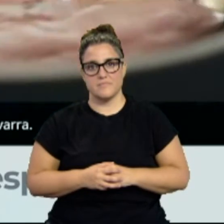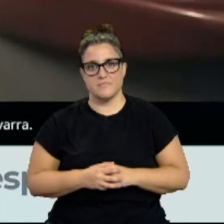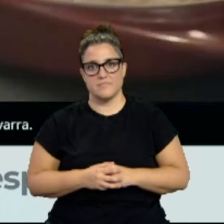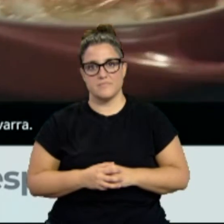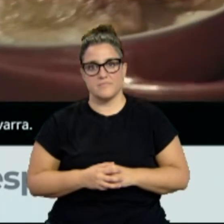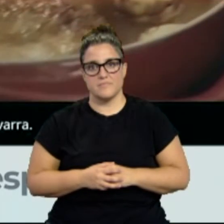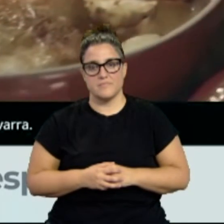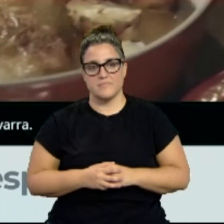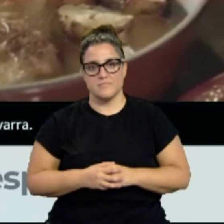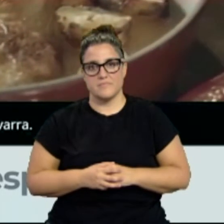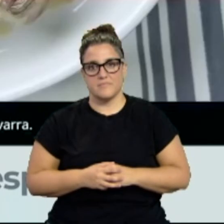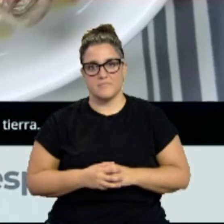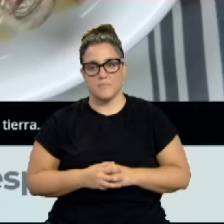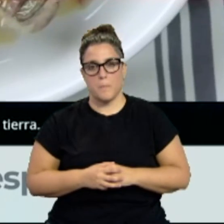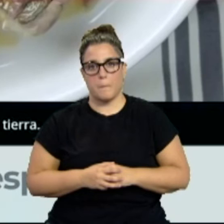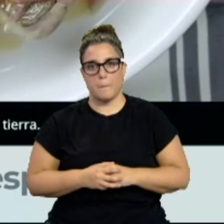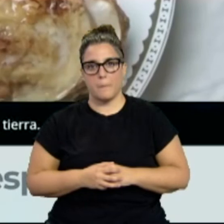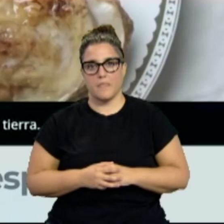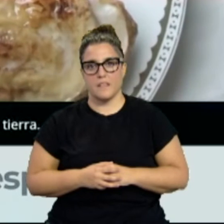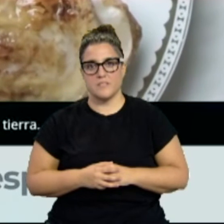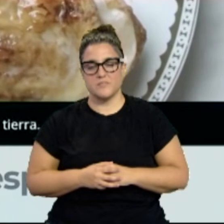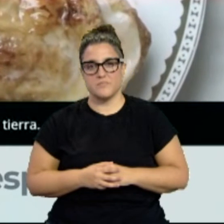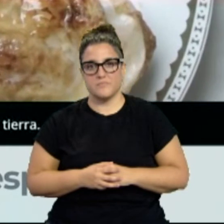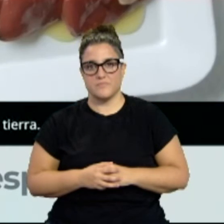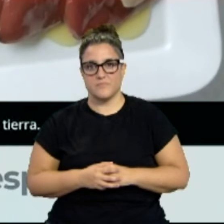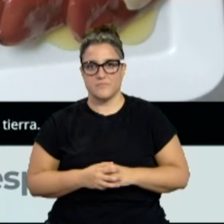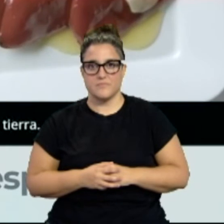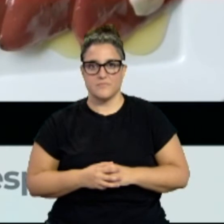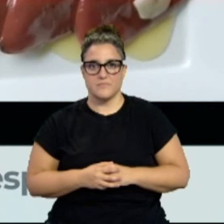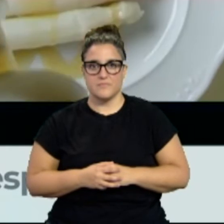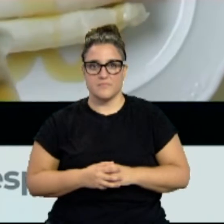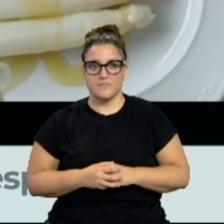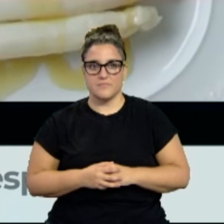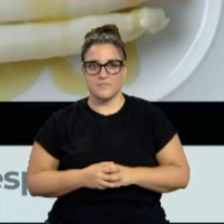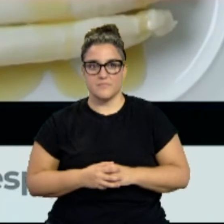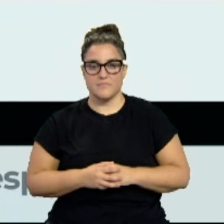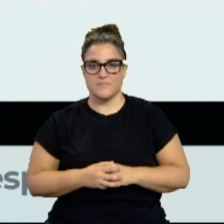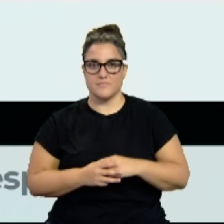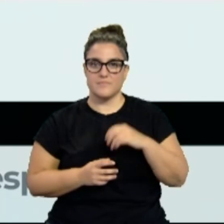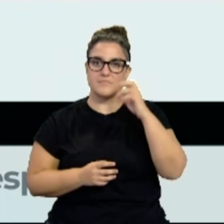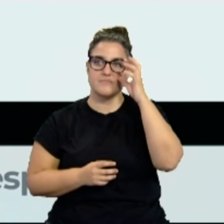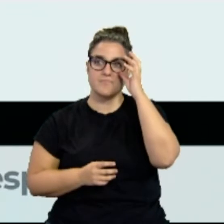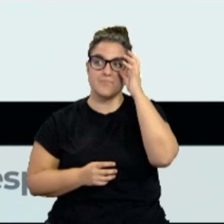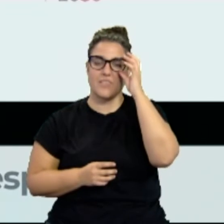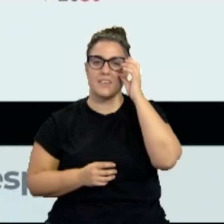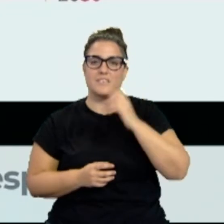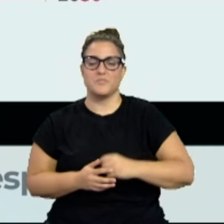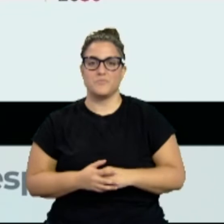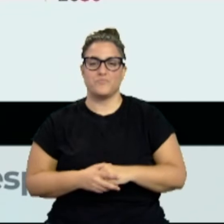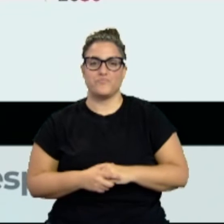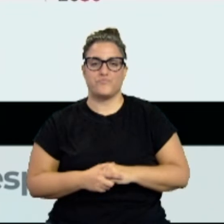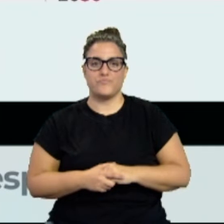Elige productos de Navarra. Ganas tú, gana nuestra tierra. Comemos de casa.